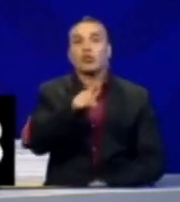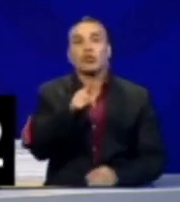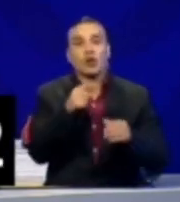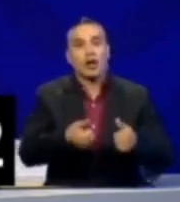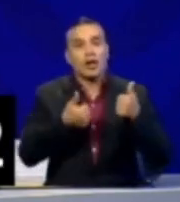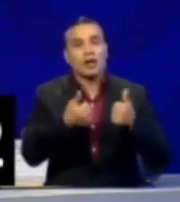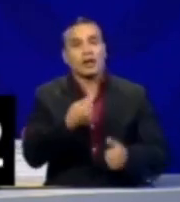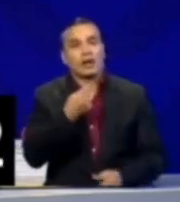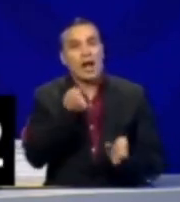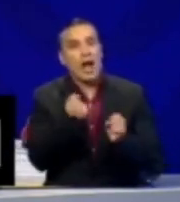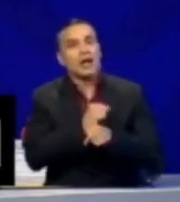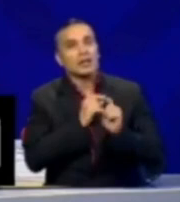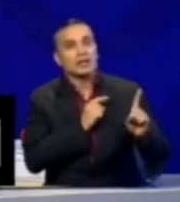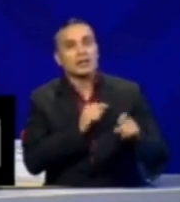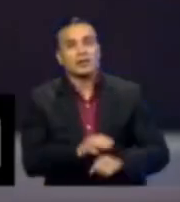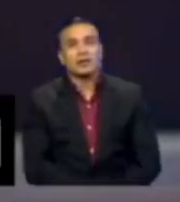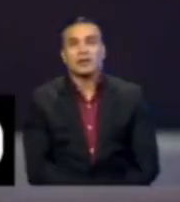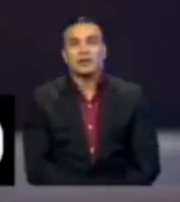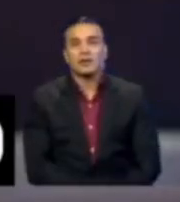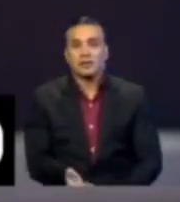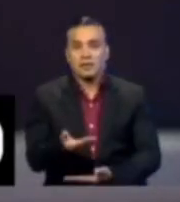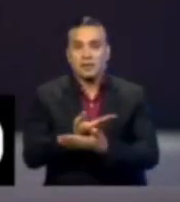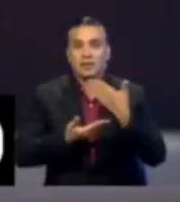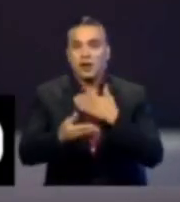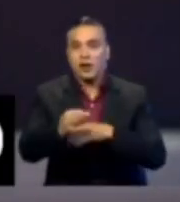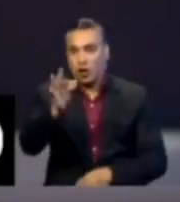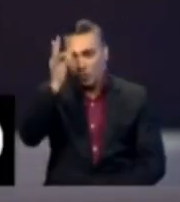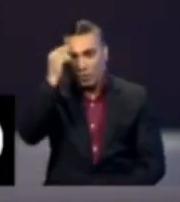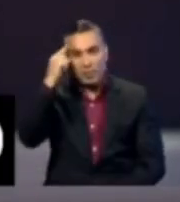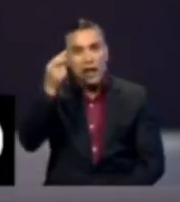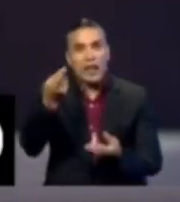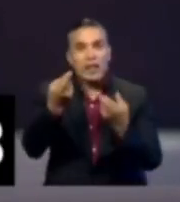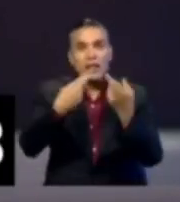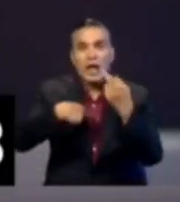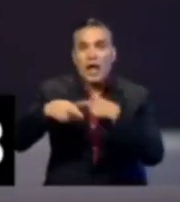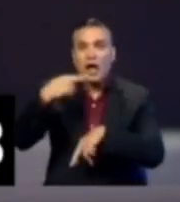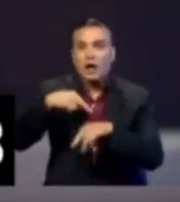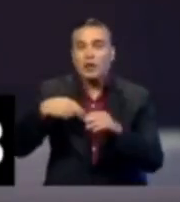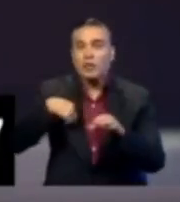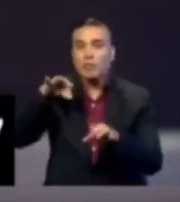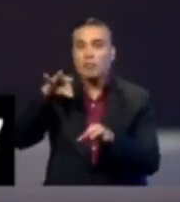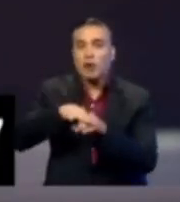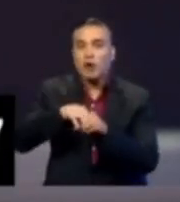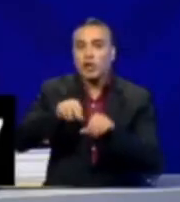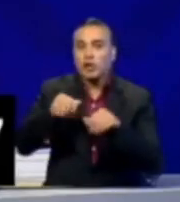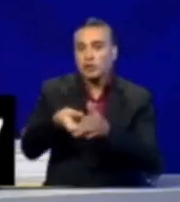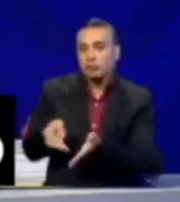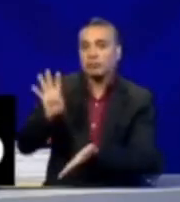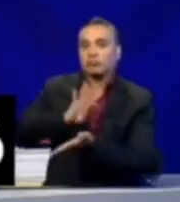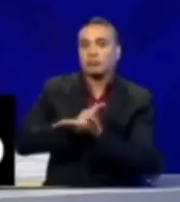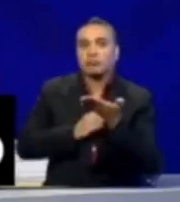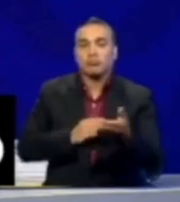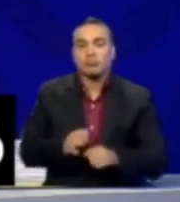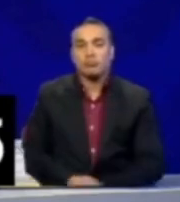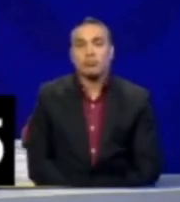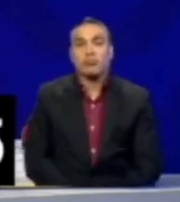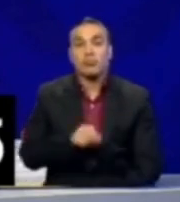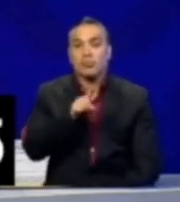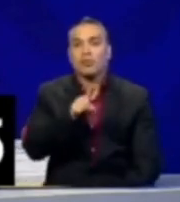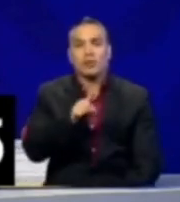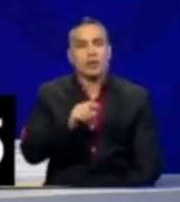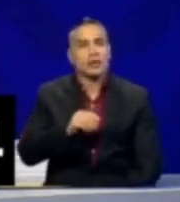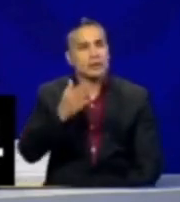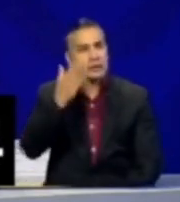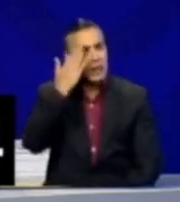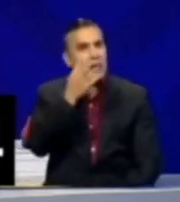candidato hizo. Entregar los hospitales para negociar votos en Asamblea Nacional. De eso ustedes